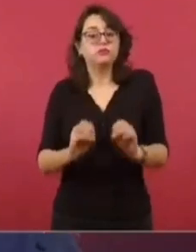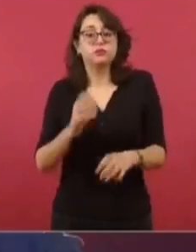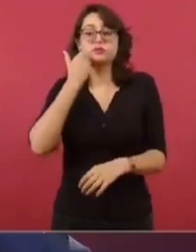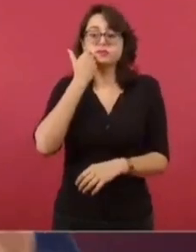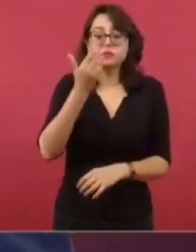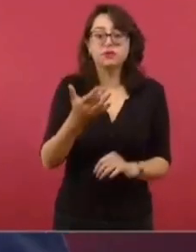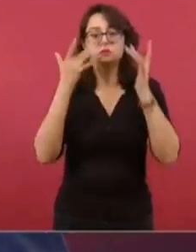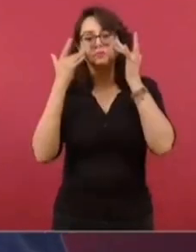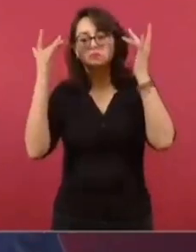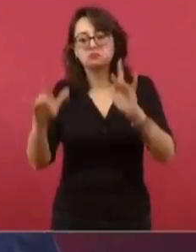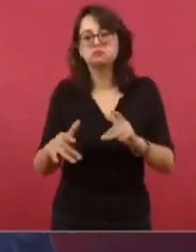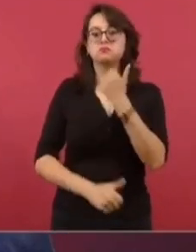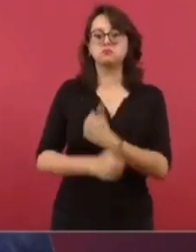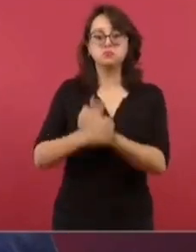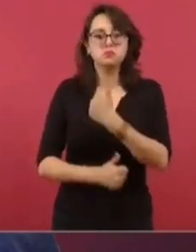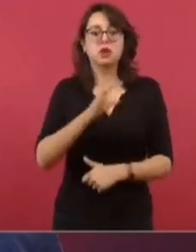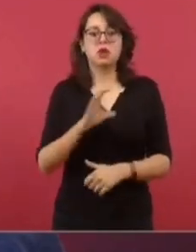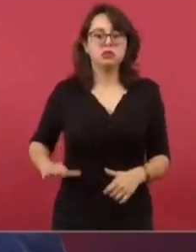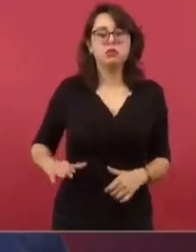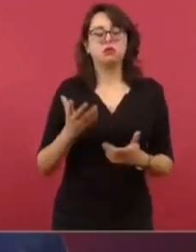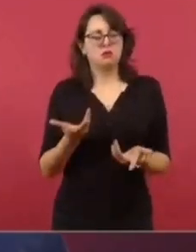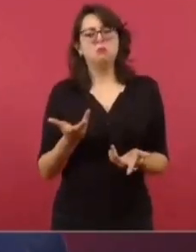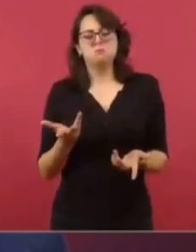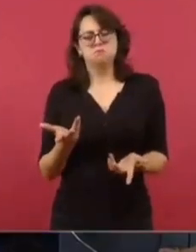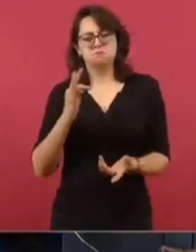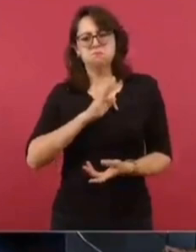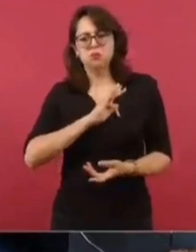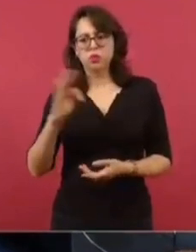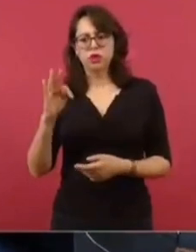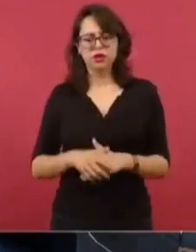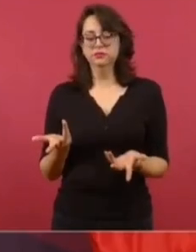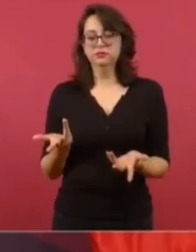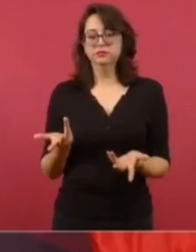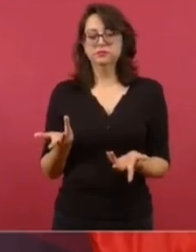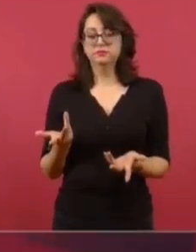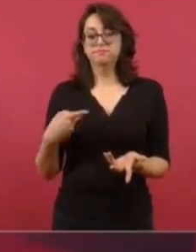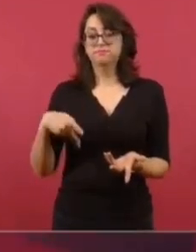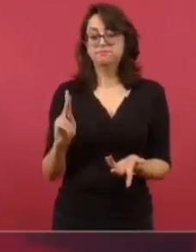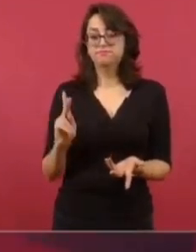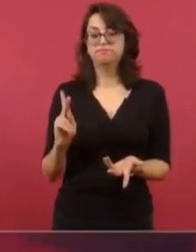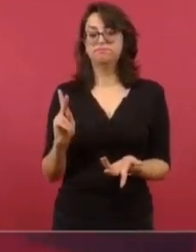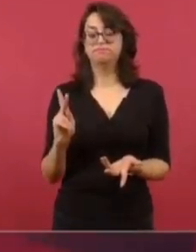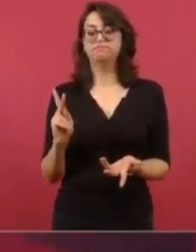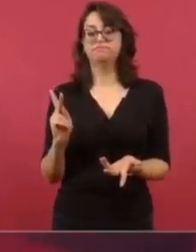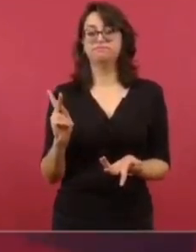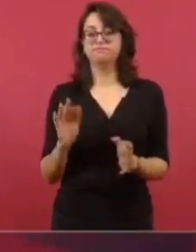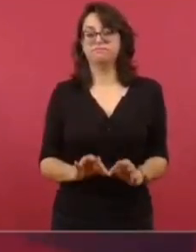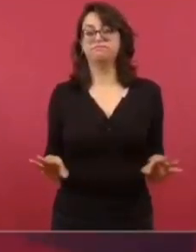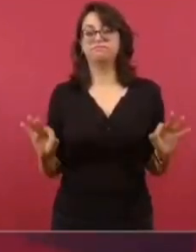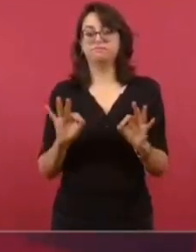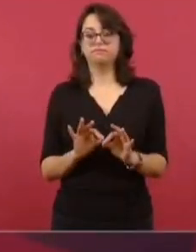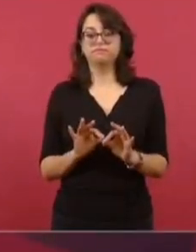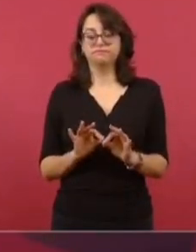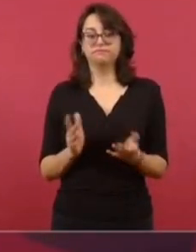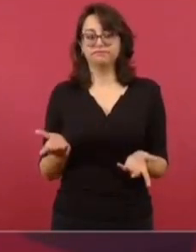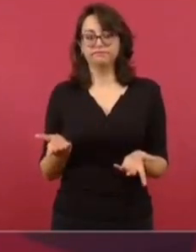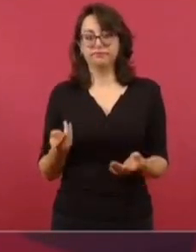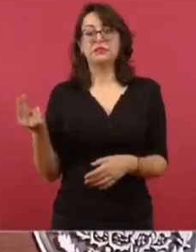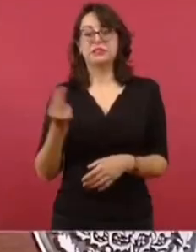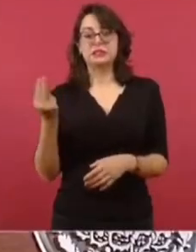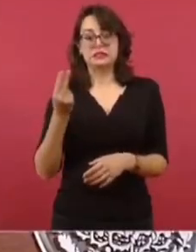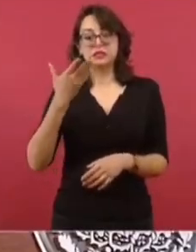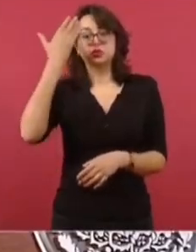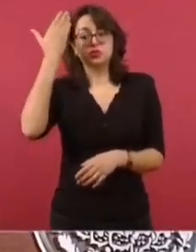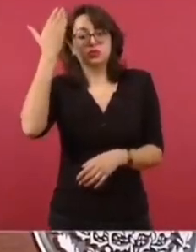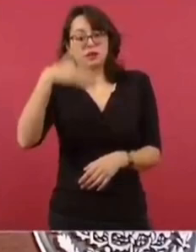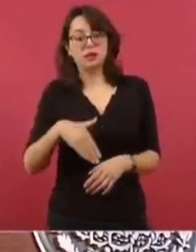candidata, como candidato. Porque eso también es legítimo. Sin embargo, necesito saber. Porque ya no se